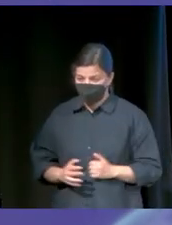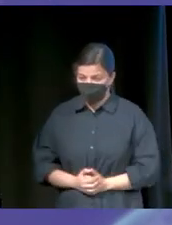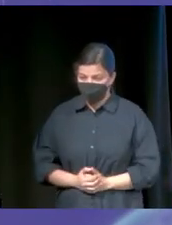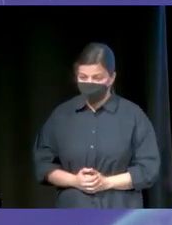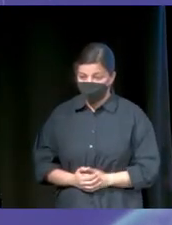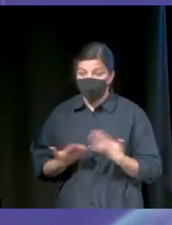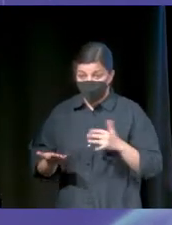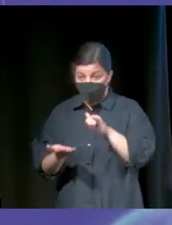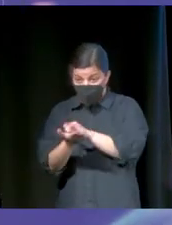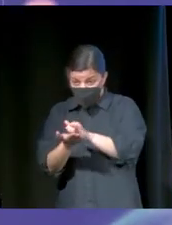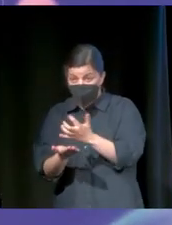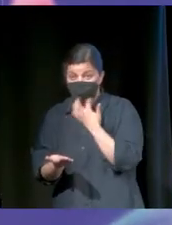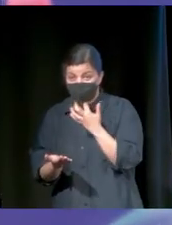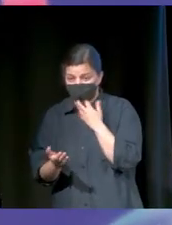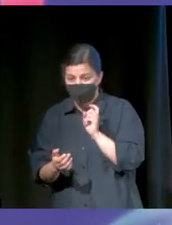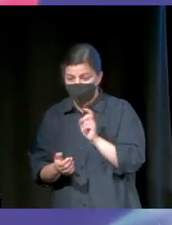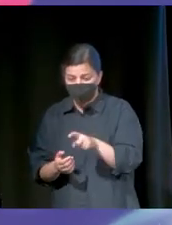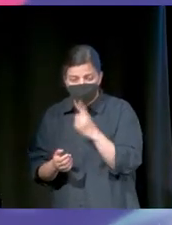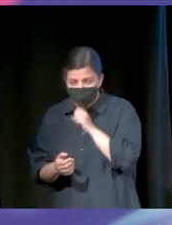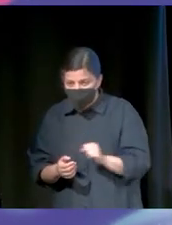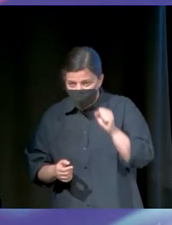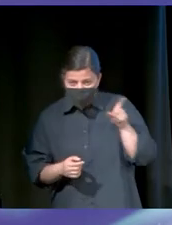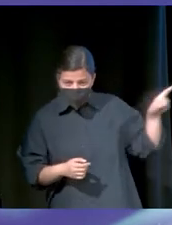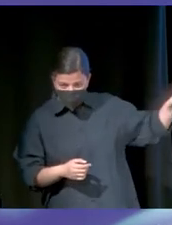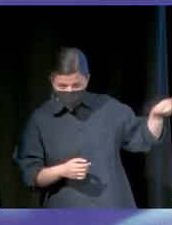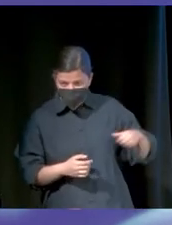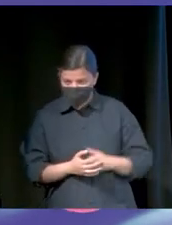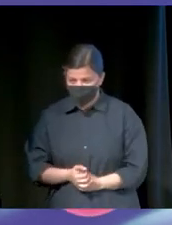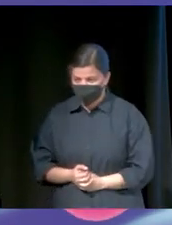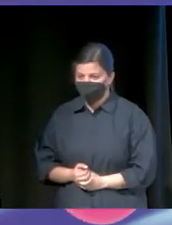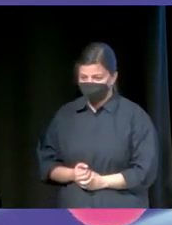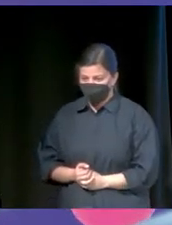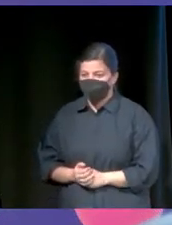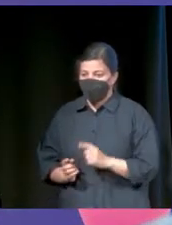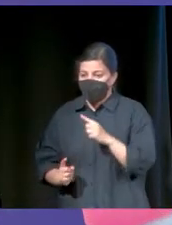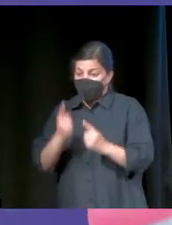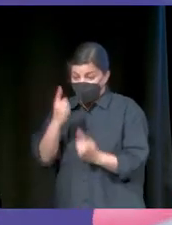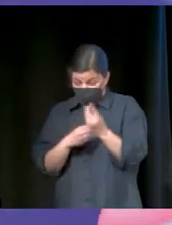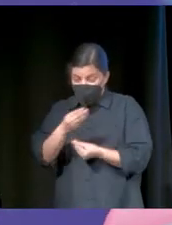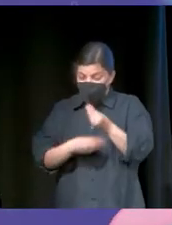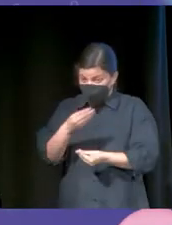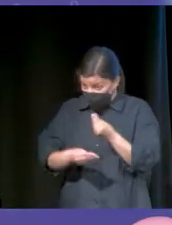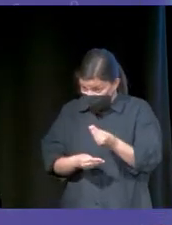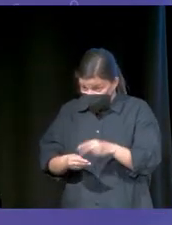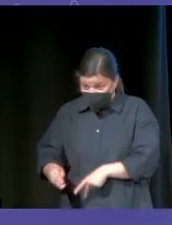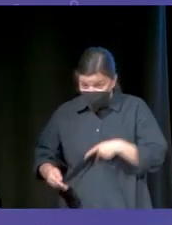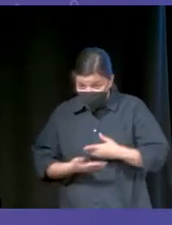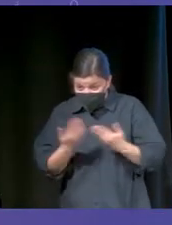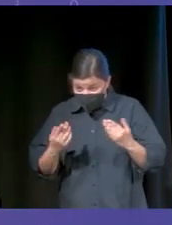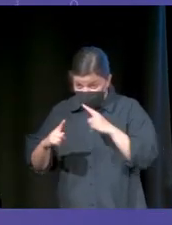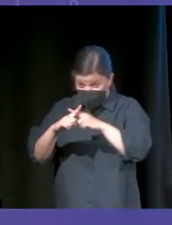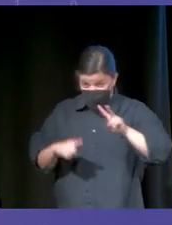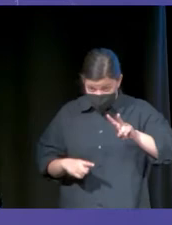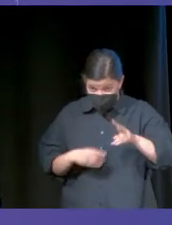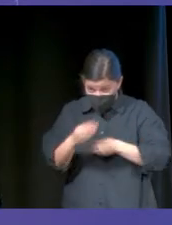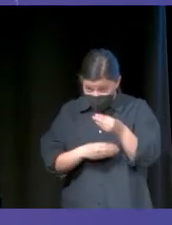Y es que WhatsApp, por ejemplo, nos introdujo un botón maravilloso, que es este botón. ¿Alguno de vosotros lo ha usado? En general, el botón 2X, ¿vale?